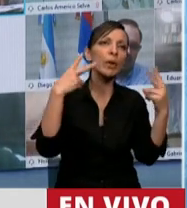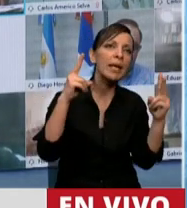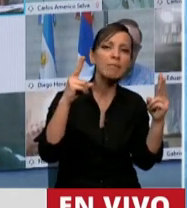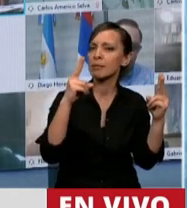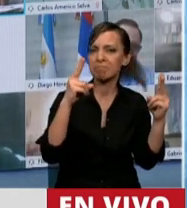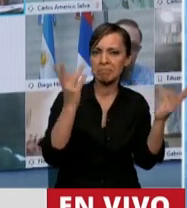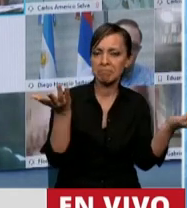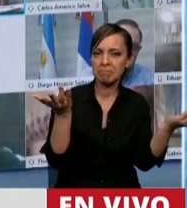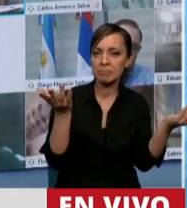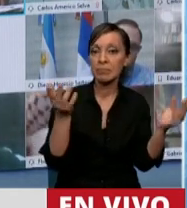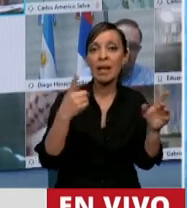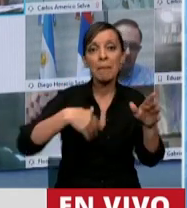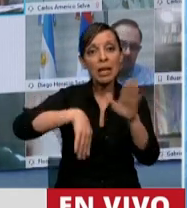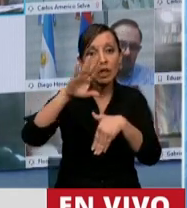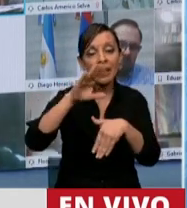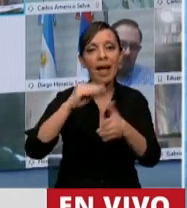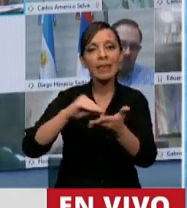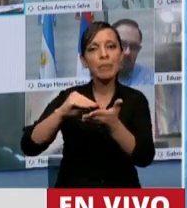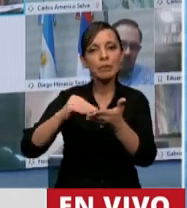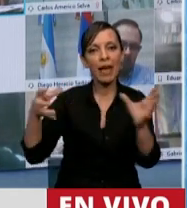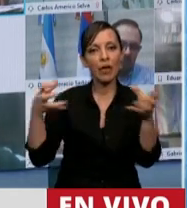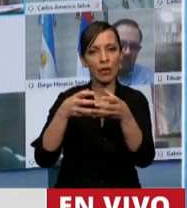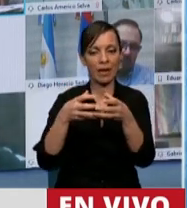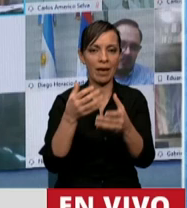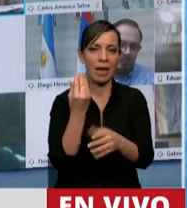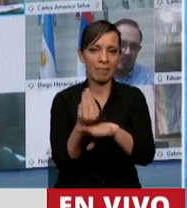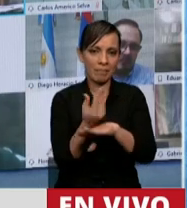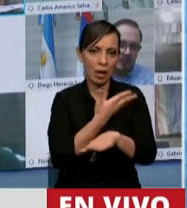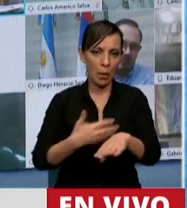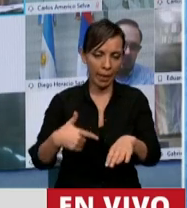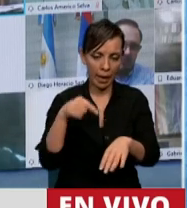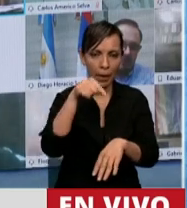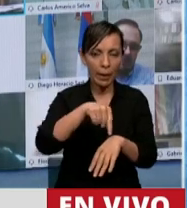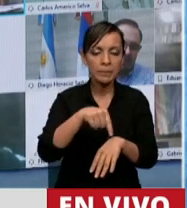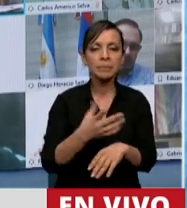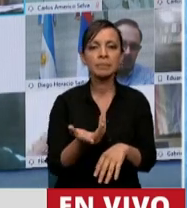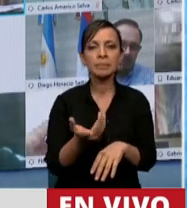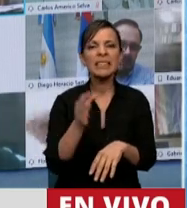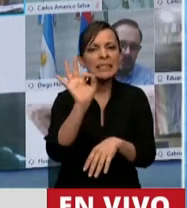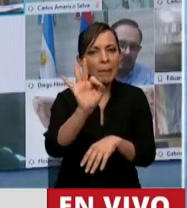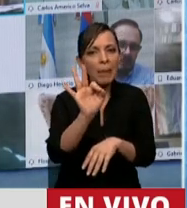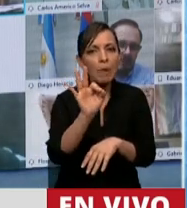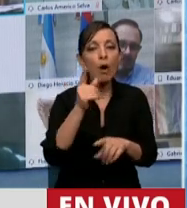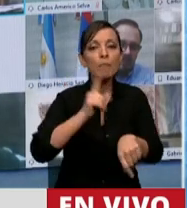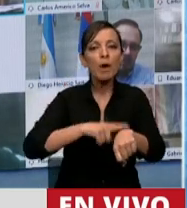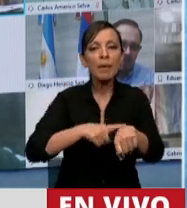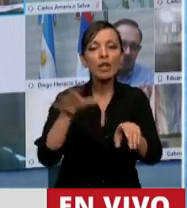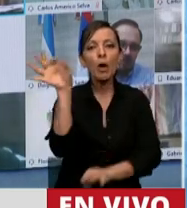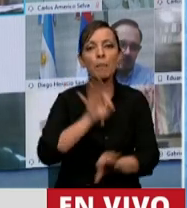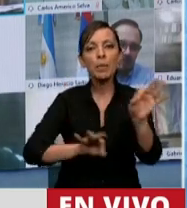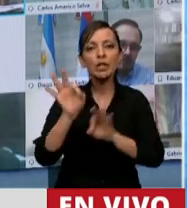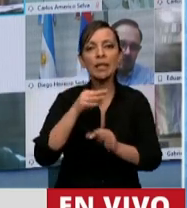Miren, a muchos de los diputados del bloque oficialista les consta que desde el momento que presentamos el proyecto,